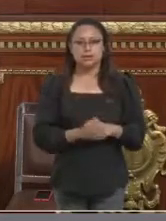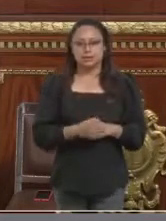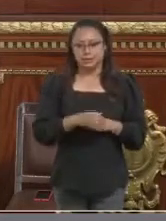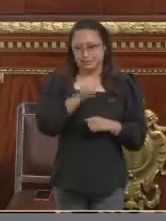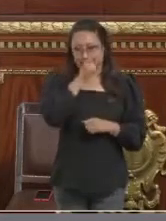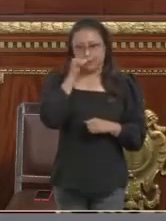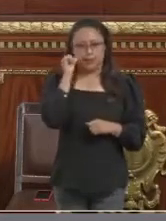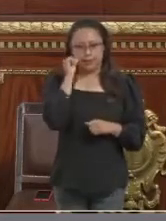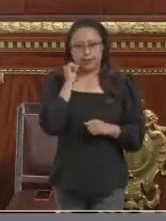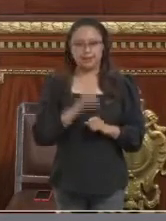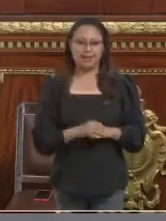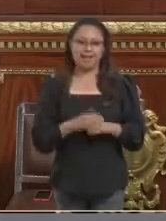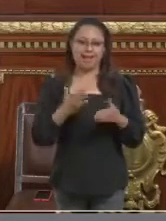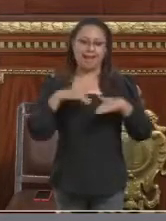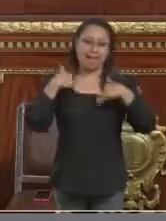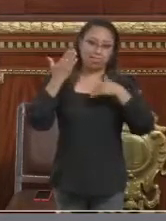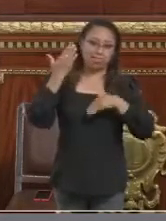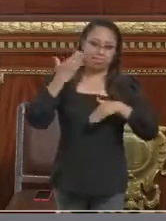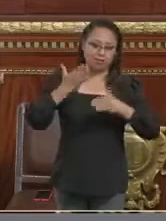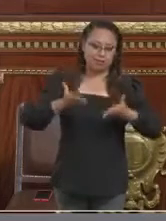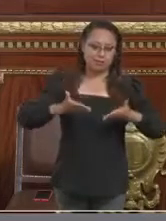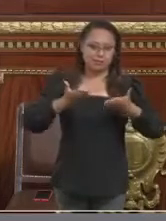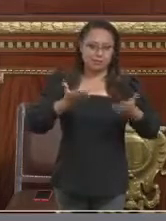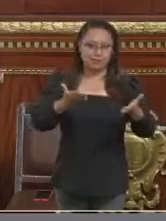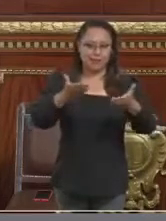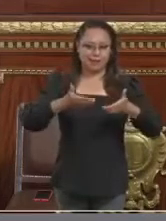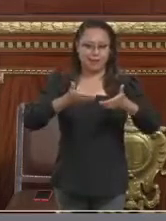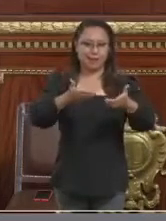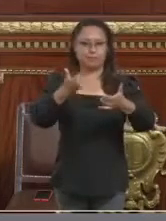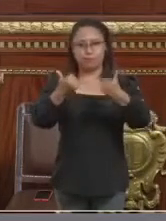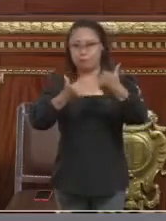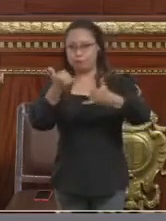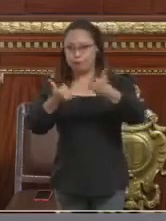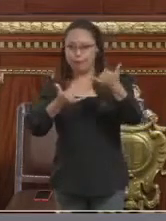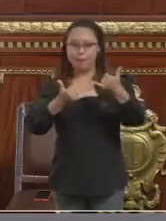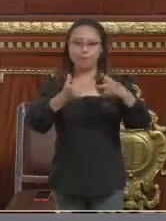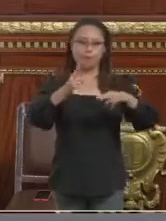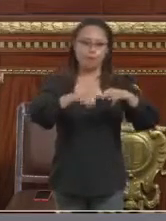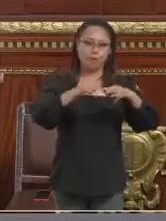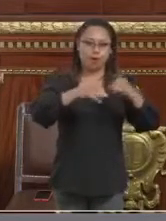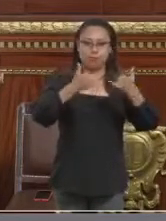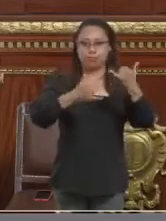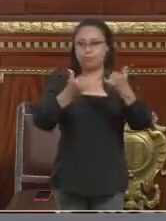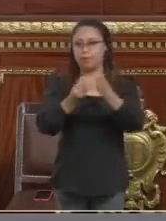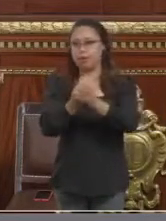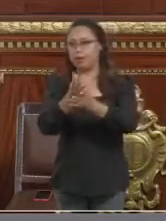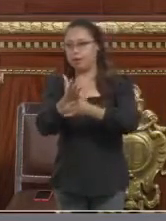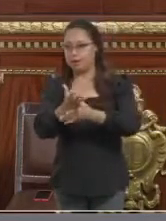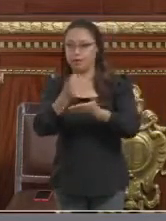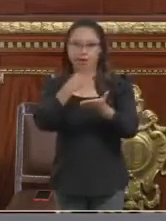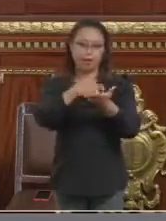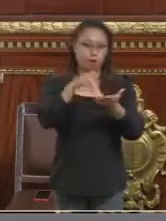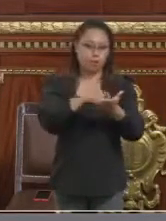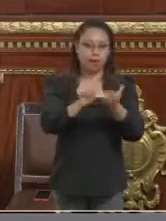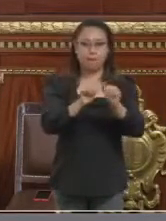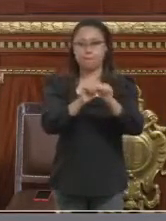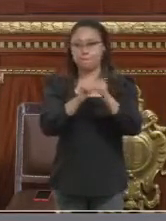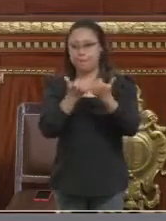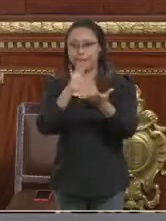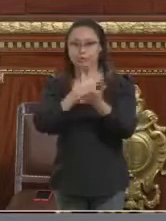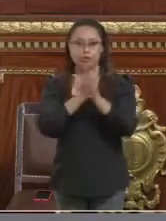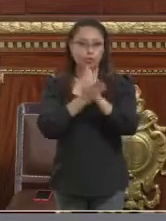salir a jugar a los parques, salir a comprar el pan, las tortillas, los mandados de mamá,